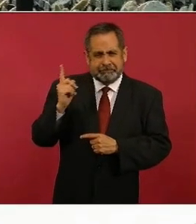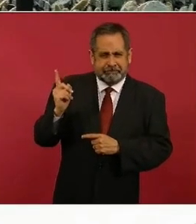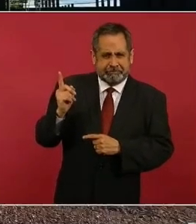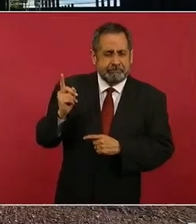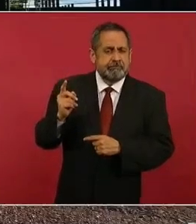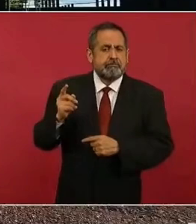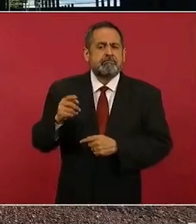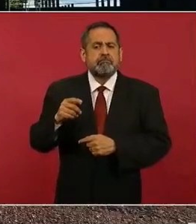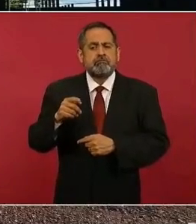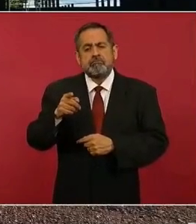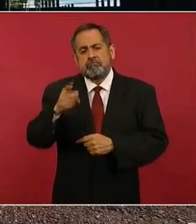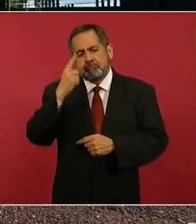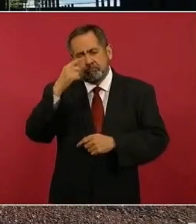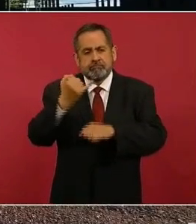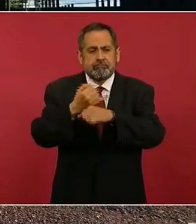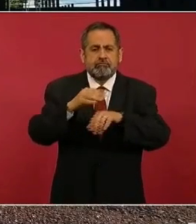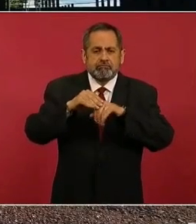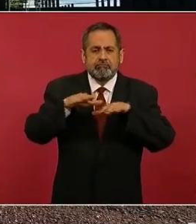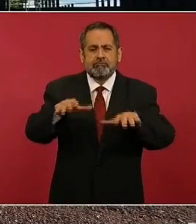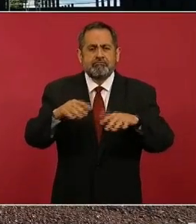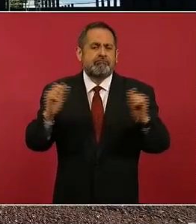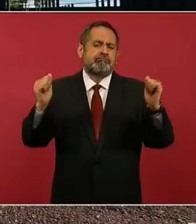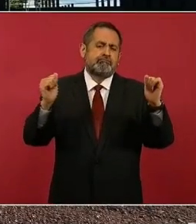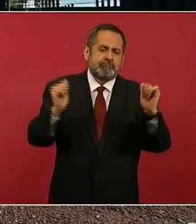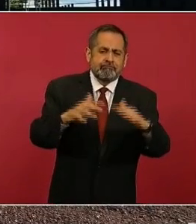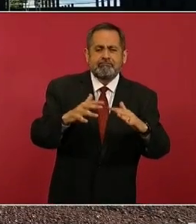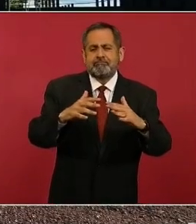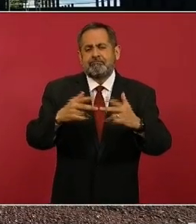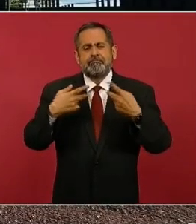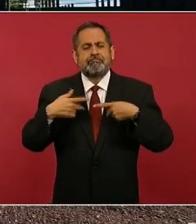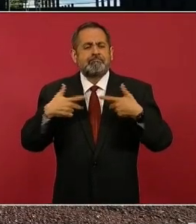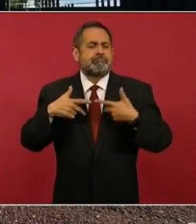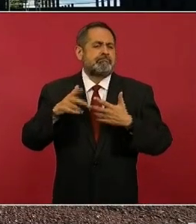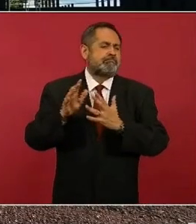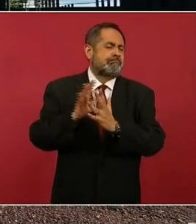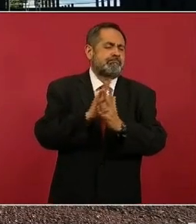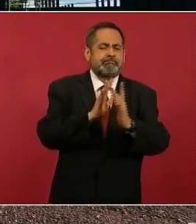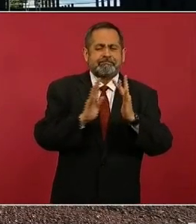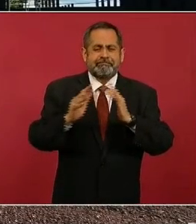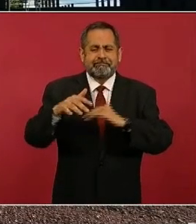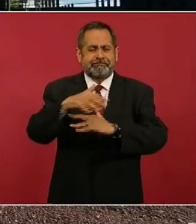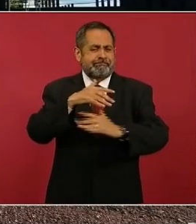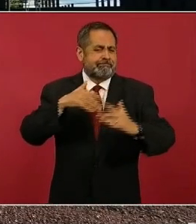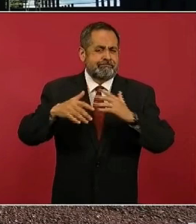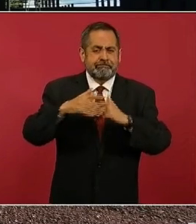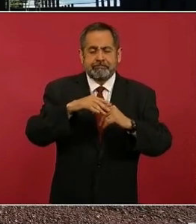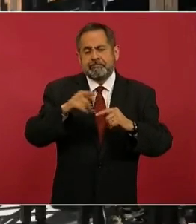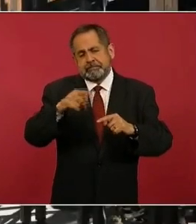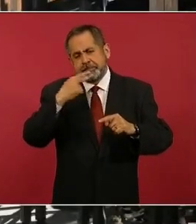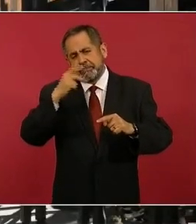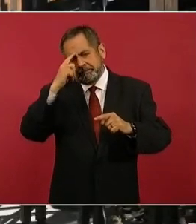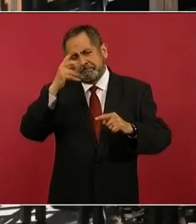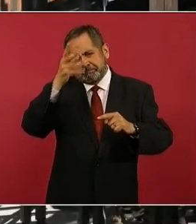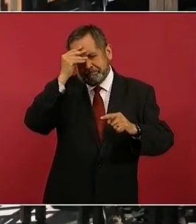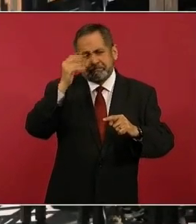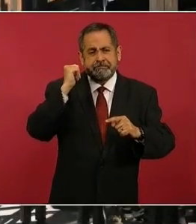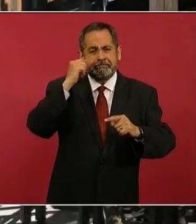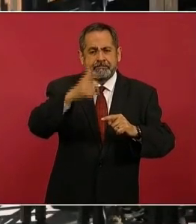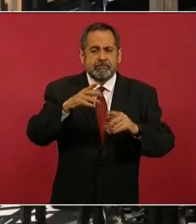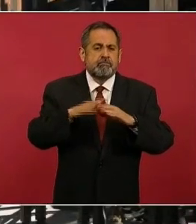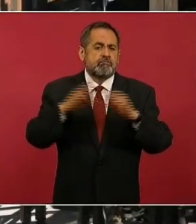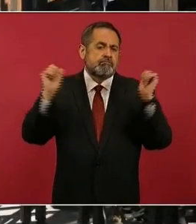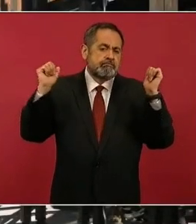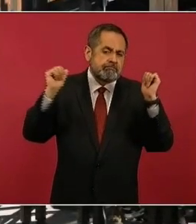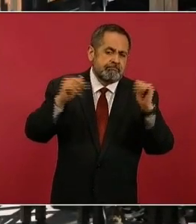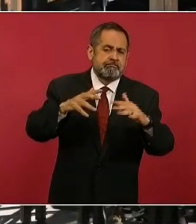de información, un centro comunitario que servirá como centro de educación y también como un centro de